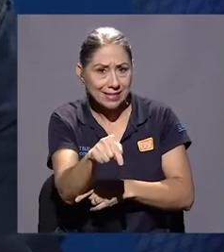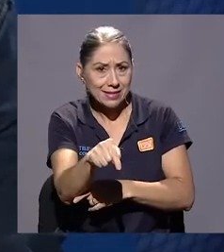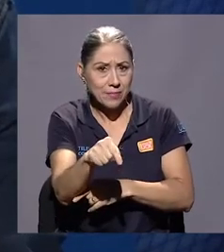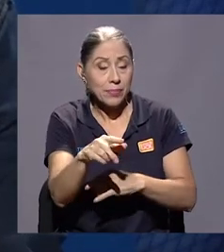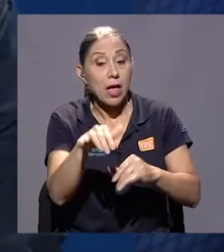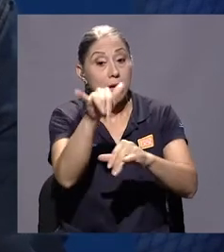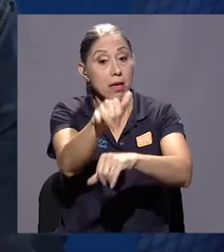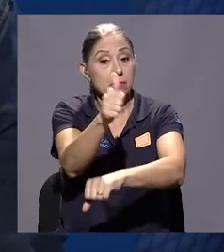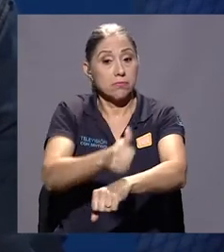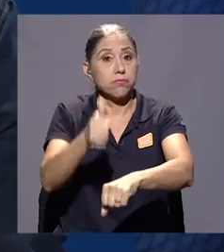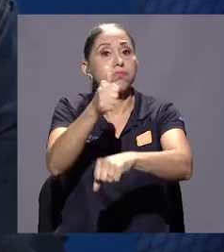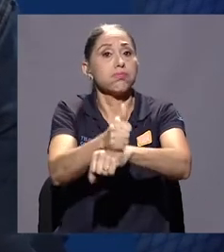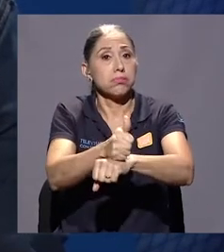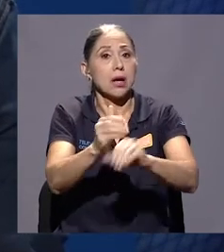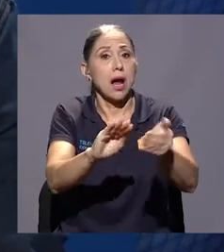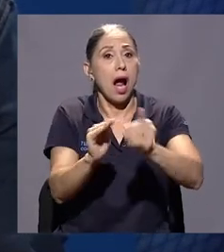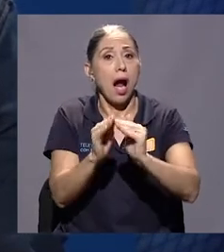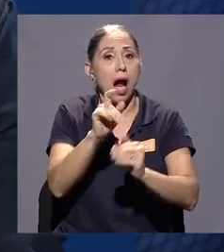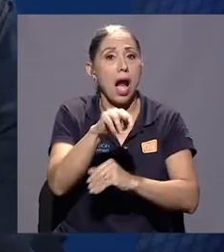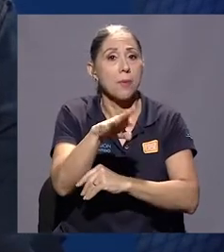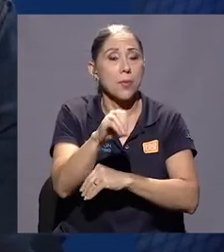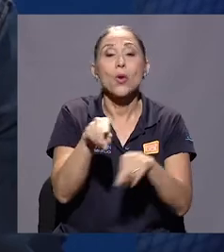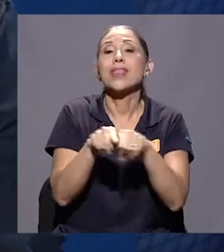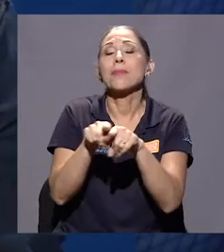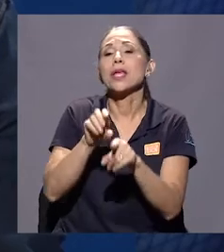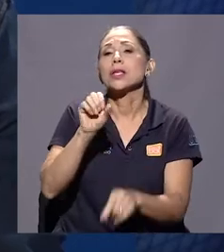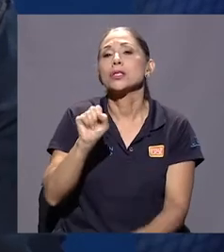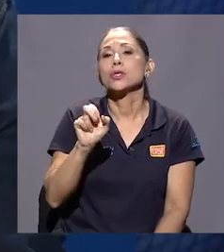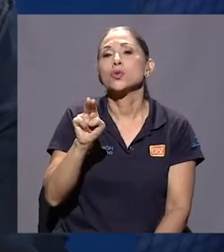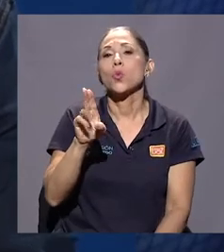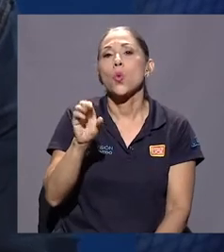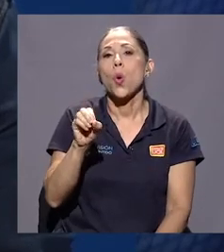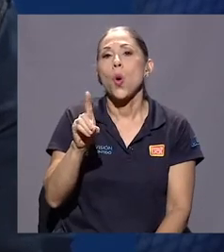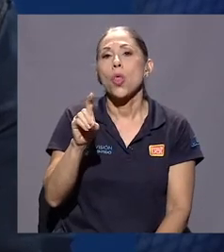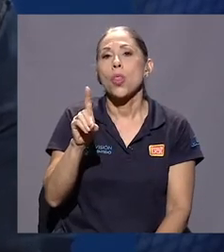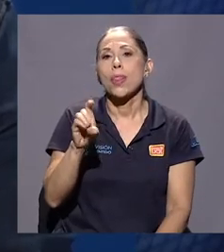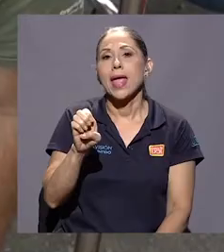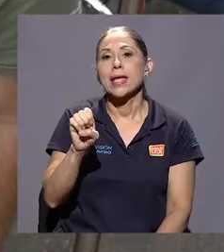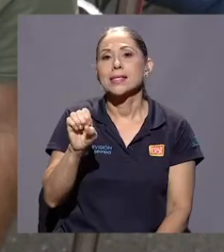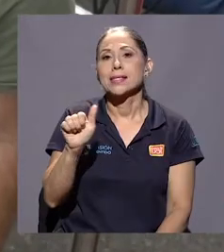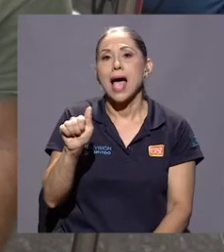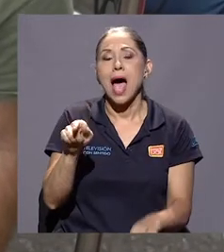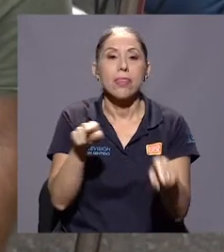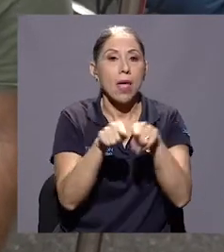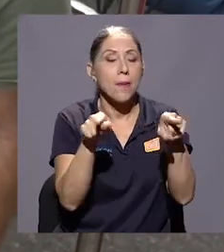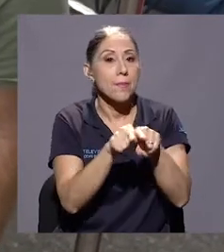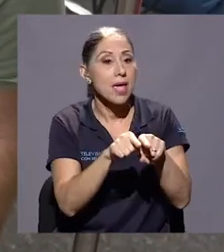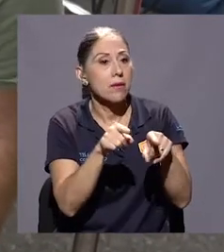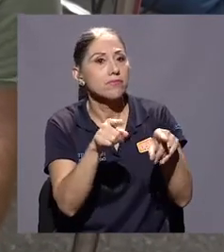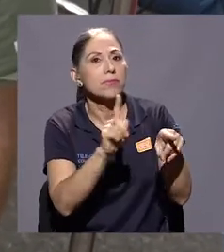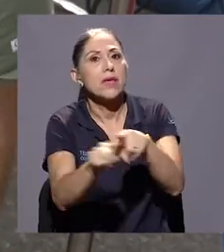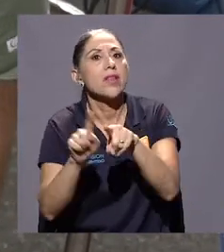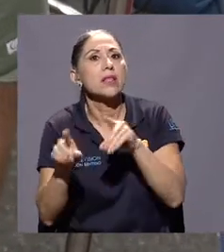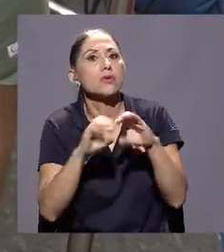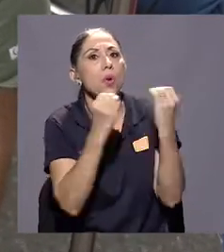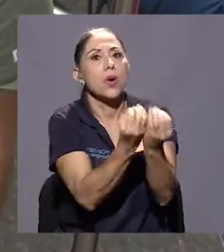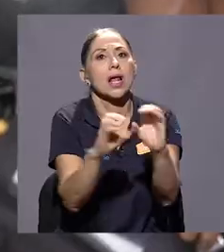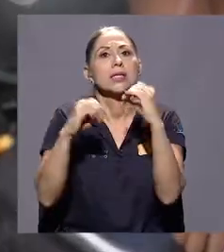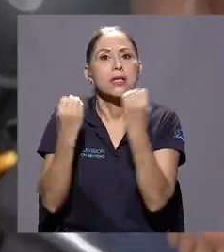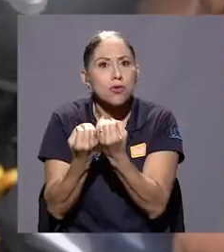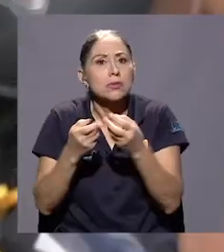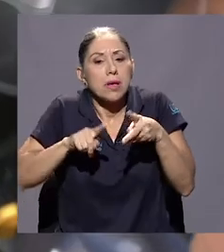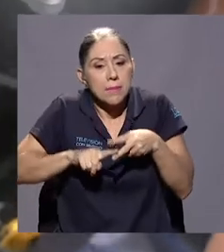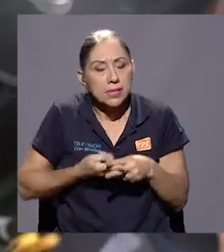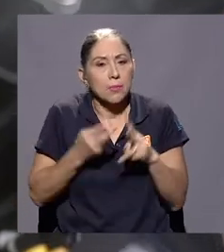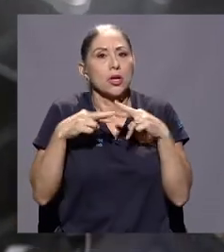y a Socodesa y, bueno, y a varios dirigentes comunales con quienes nos empezamos a reunir, Drew y ellos, y bueno, yo, y empezamos a ir